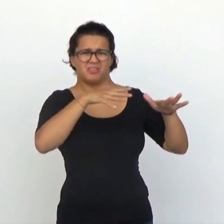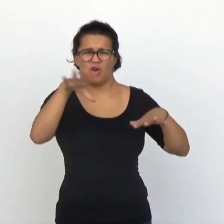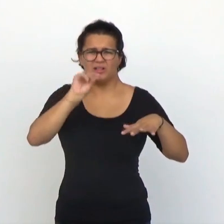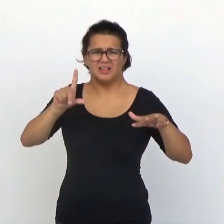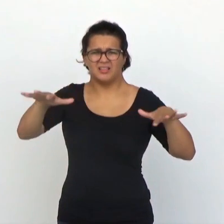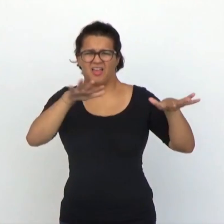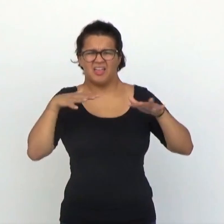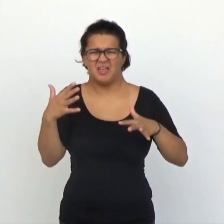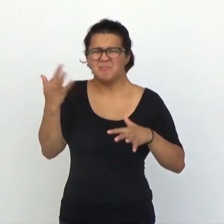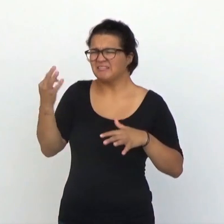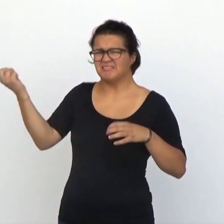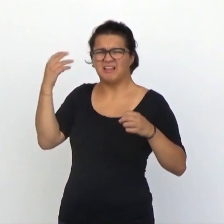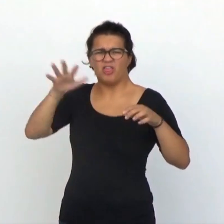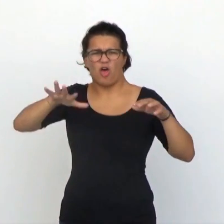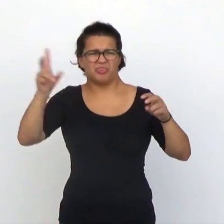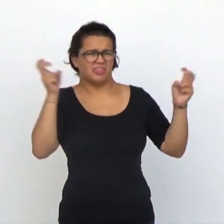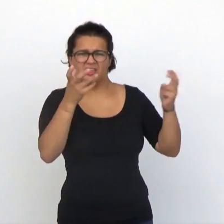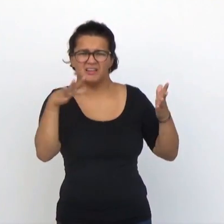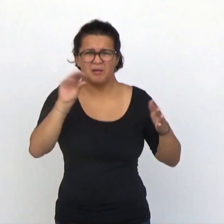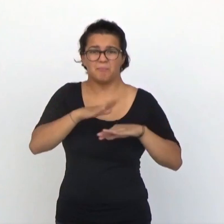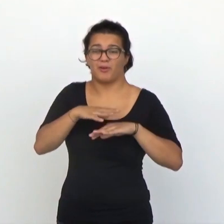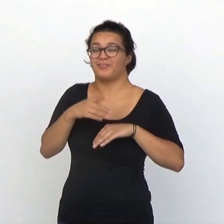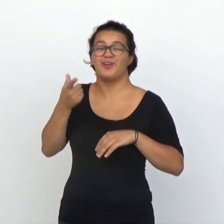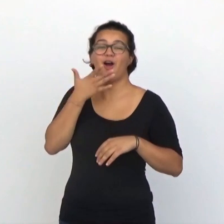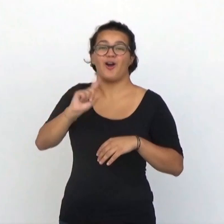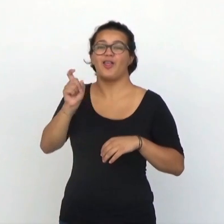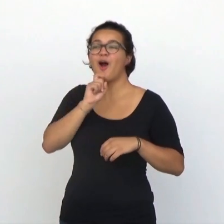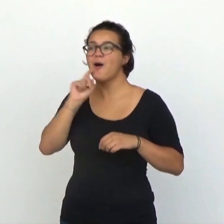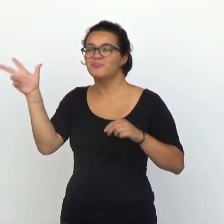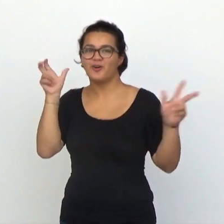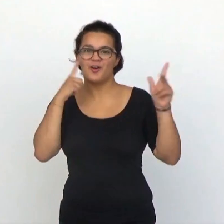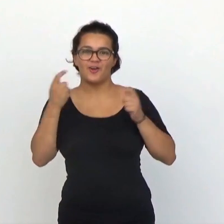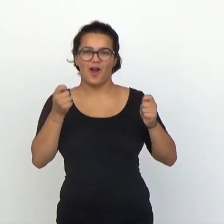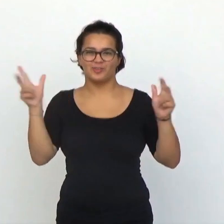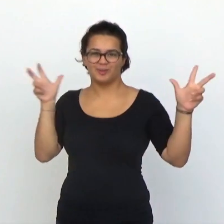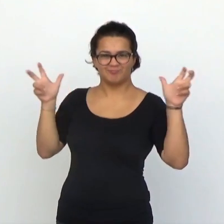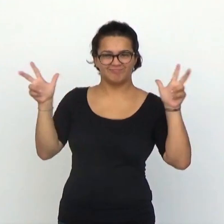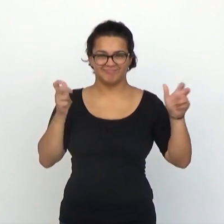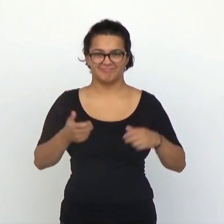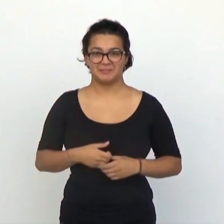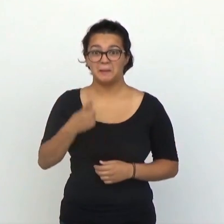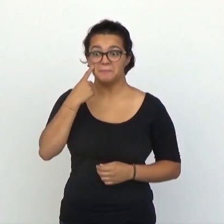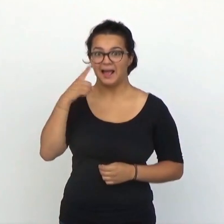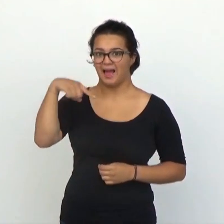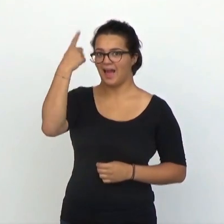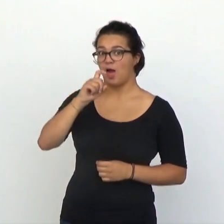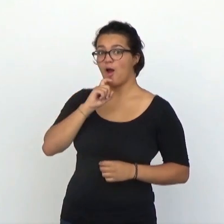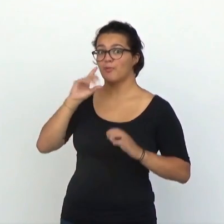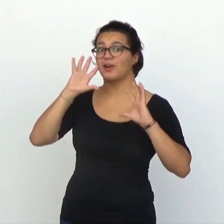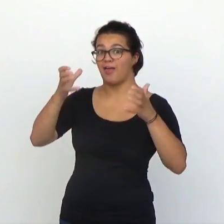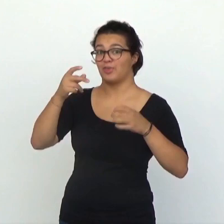las personas oyentes utilizamos para localizar las fuentes de sonido. Observen la reacción del niño ante la voz de su padre.